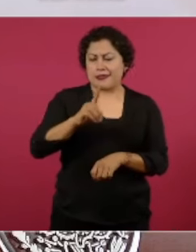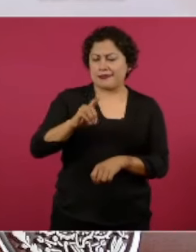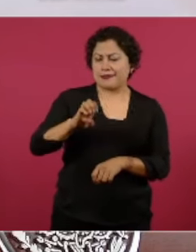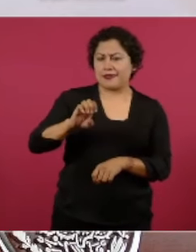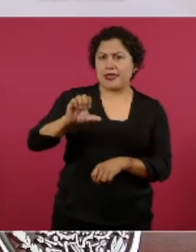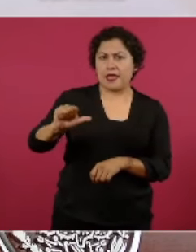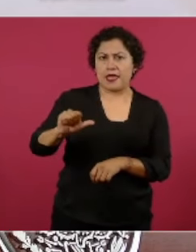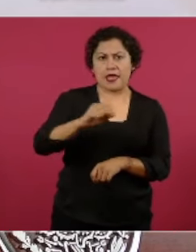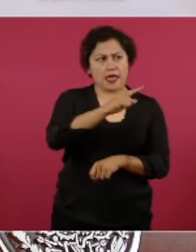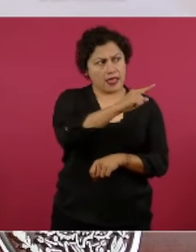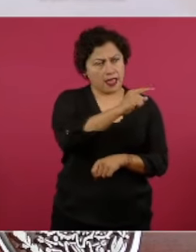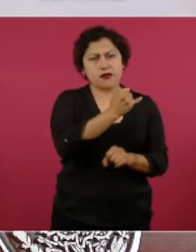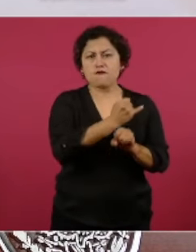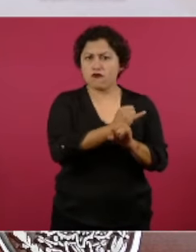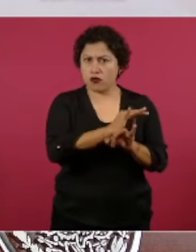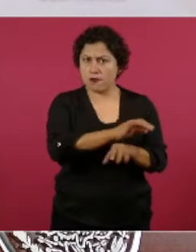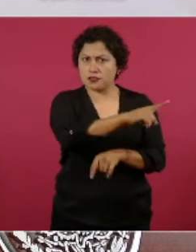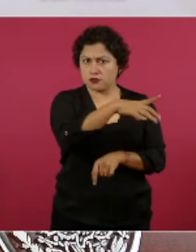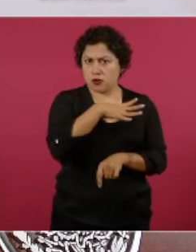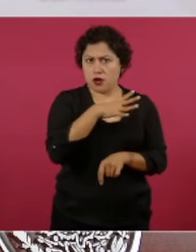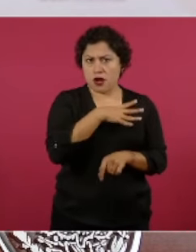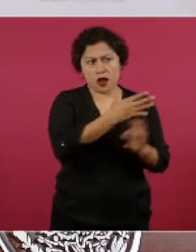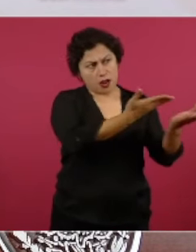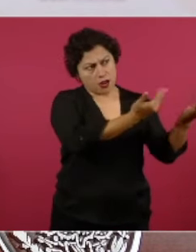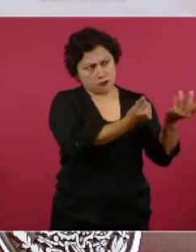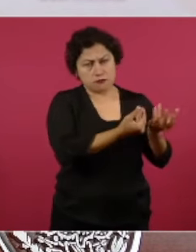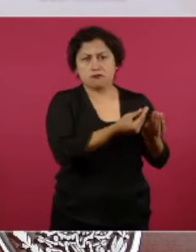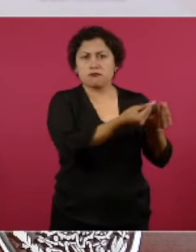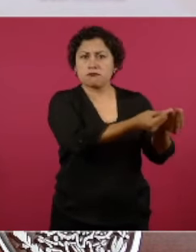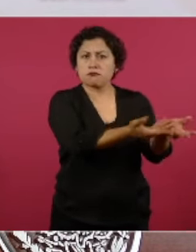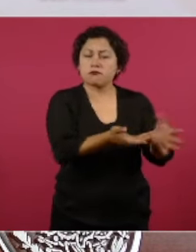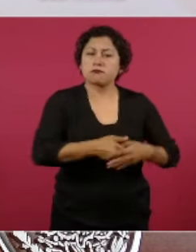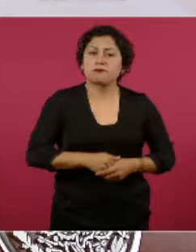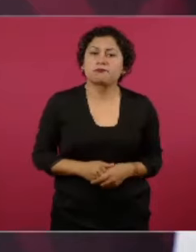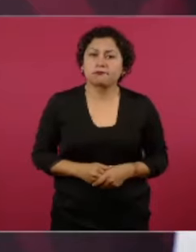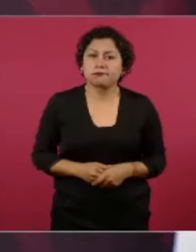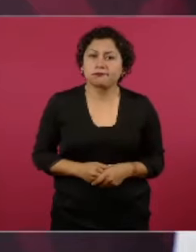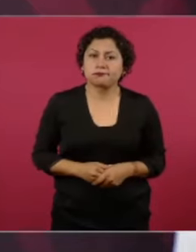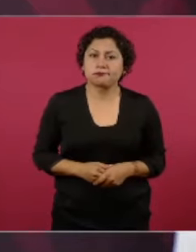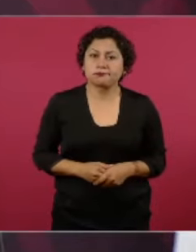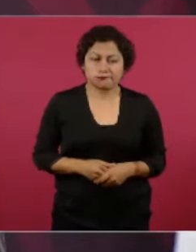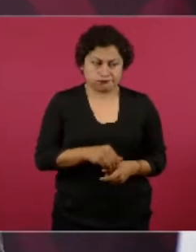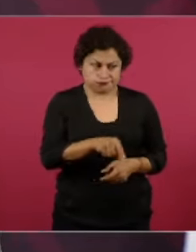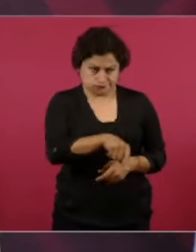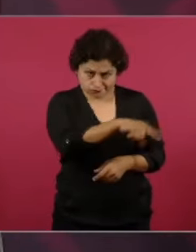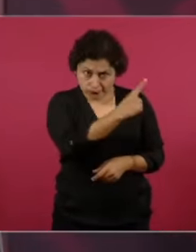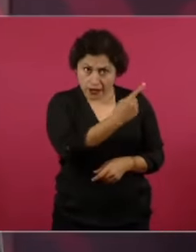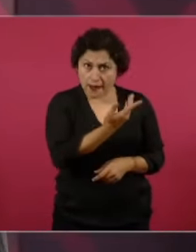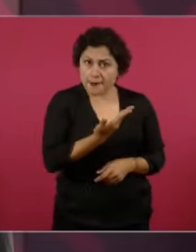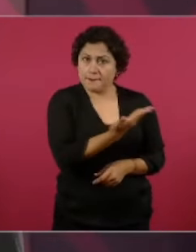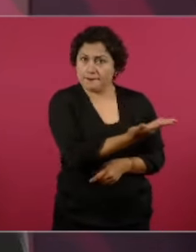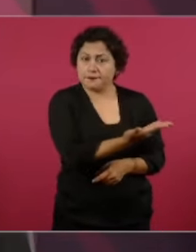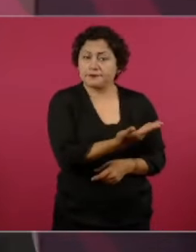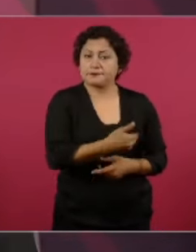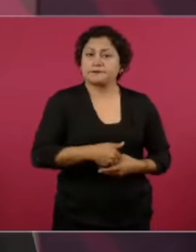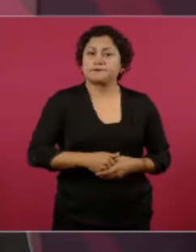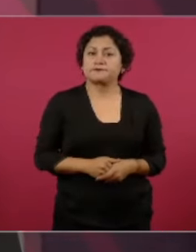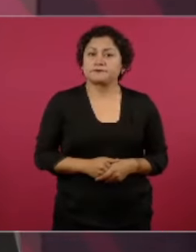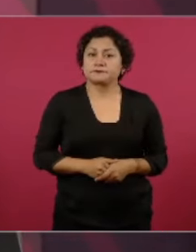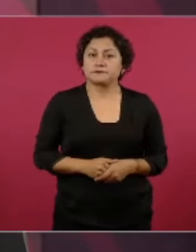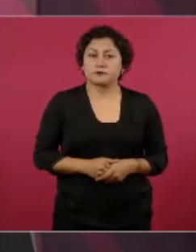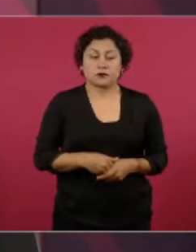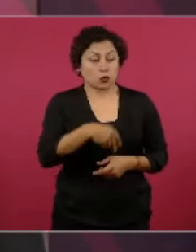que le pida a sus